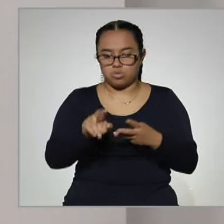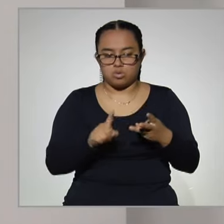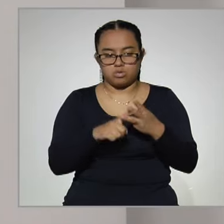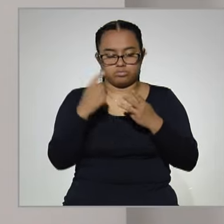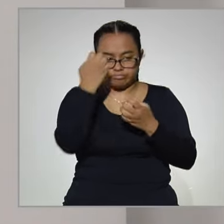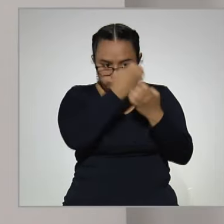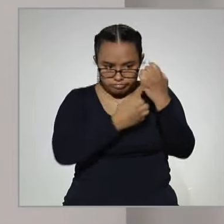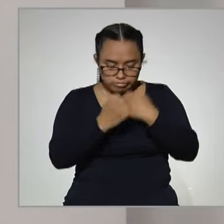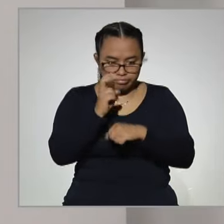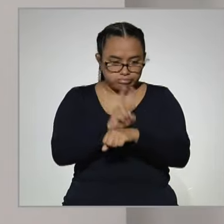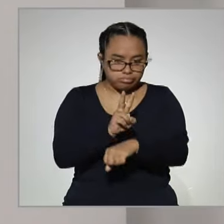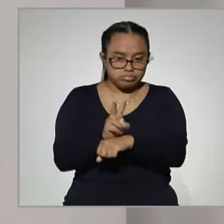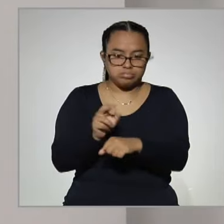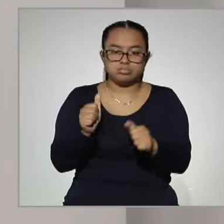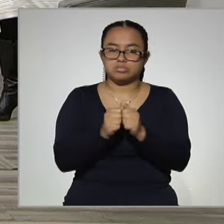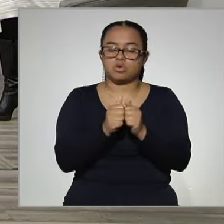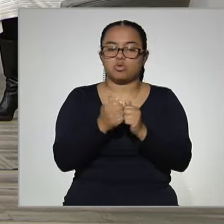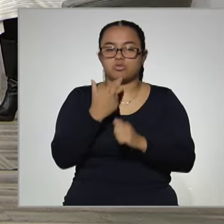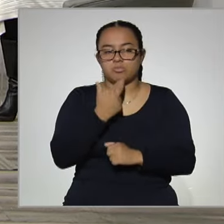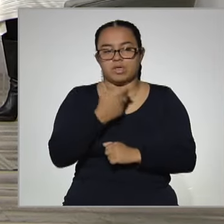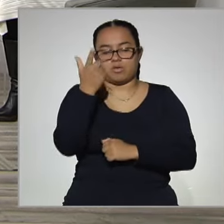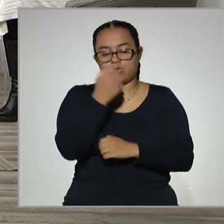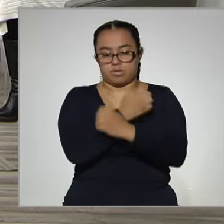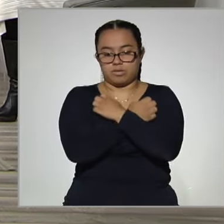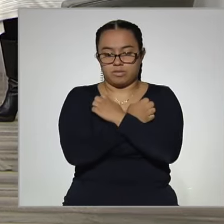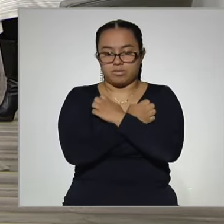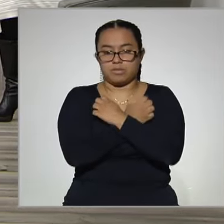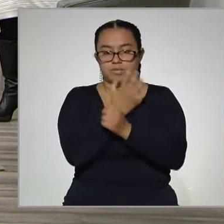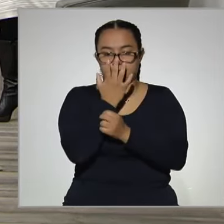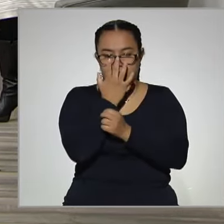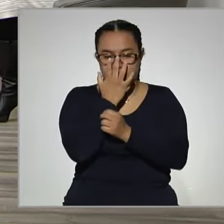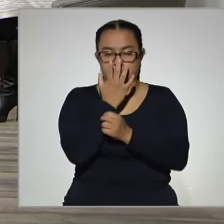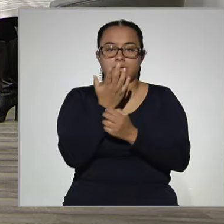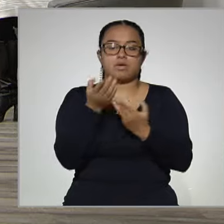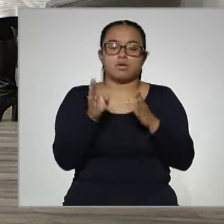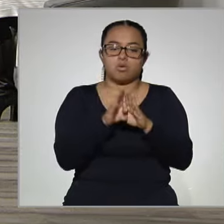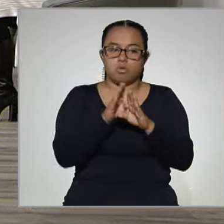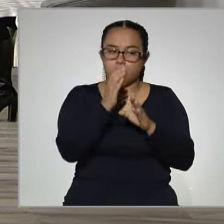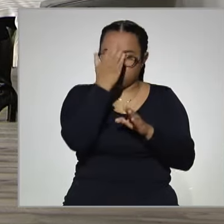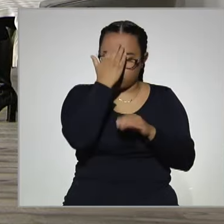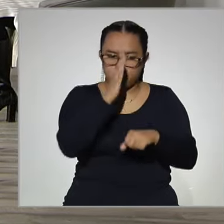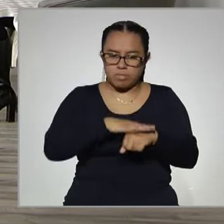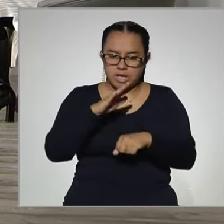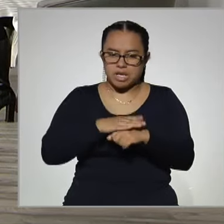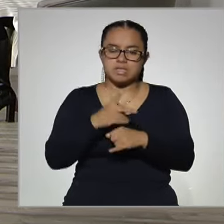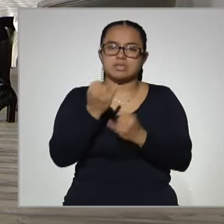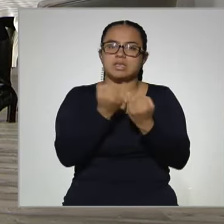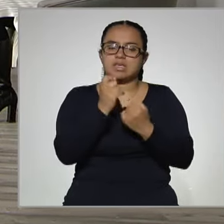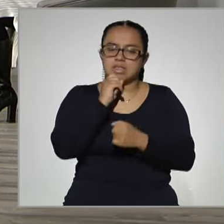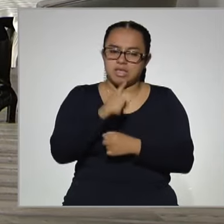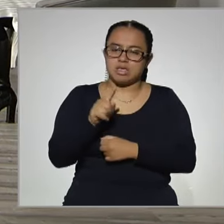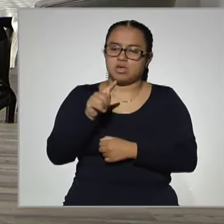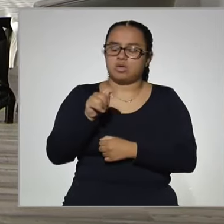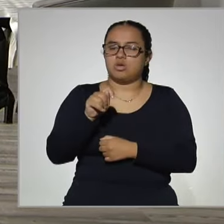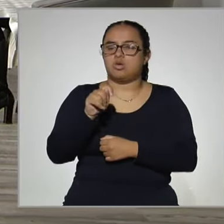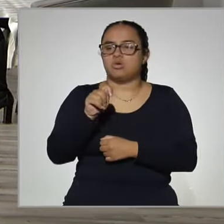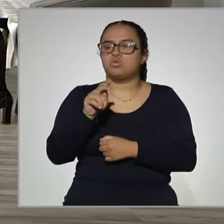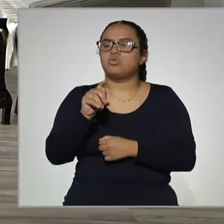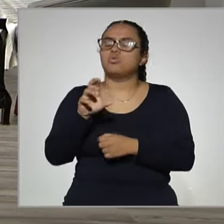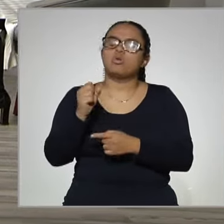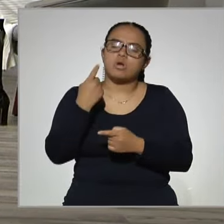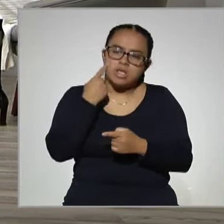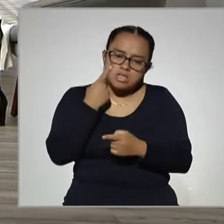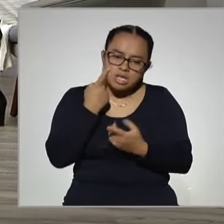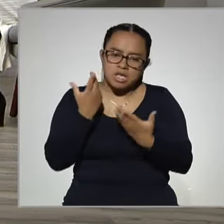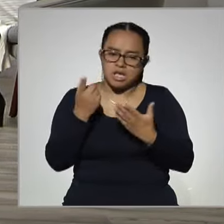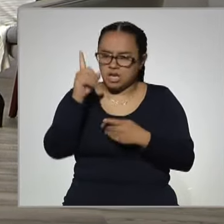supervisores de acompañamiento y mejora educativa, asesores de la didáctica del conocimiento, monitores de la práctica tutorial, asesores